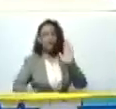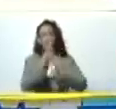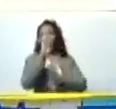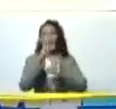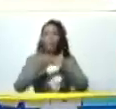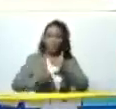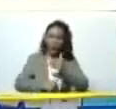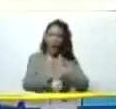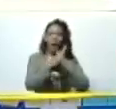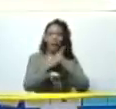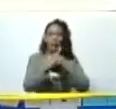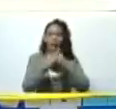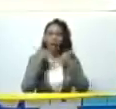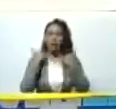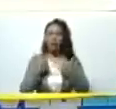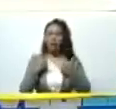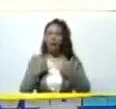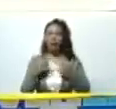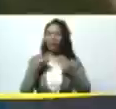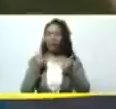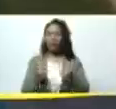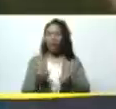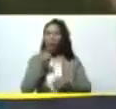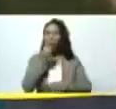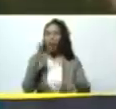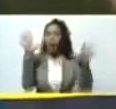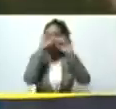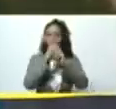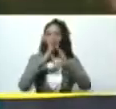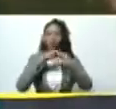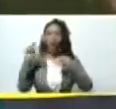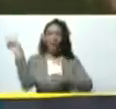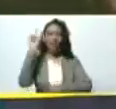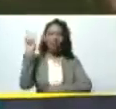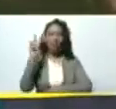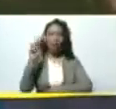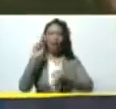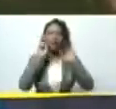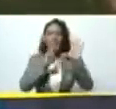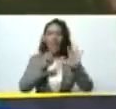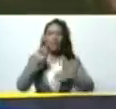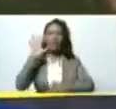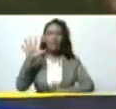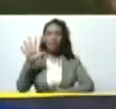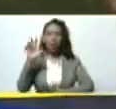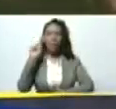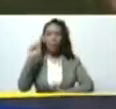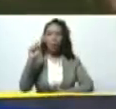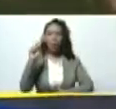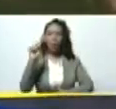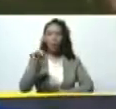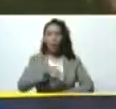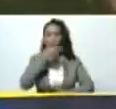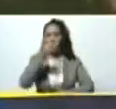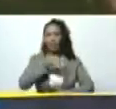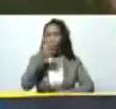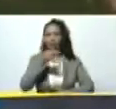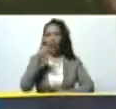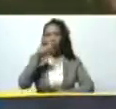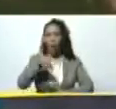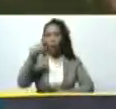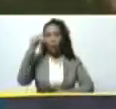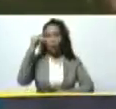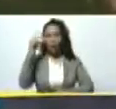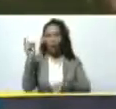para adelante es para allá buenas noches a toda Venezuela 7 y 5 en punto de la tarde del 10 de